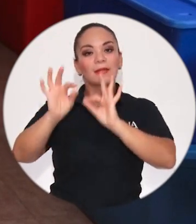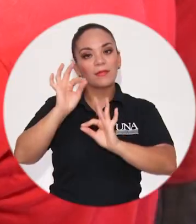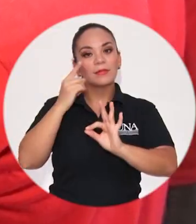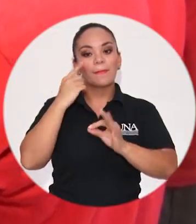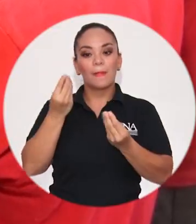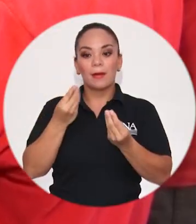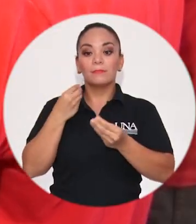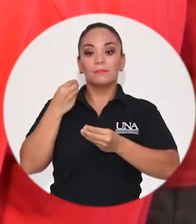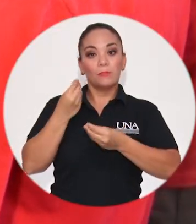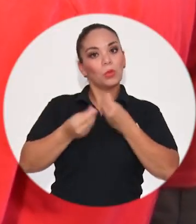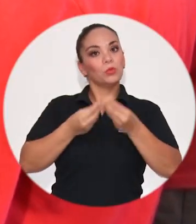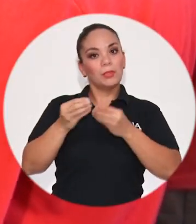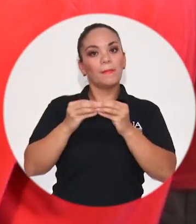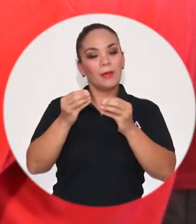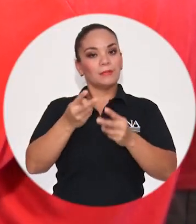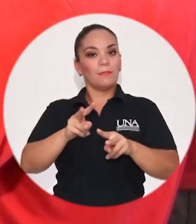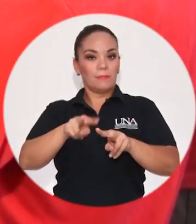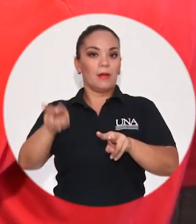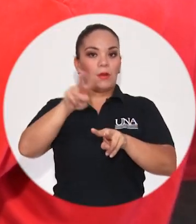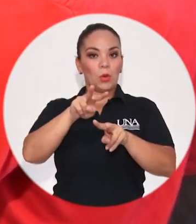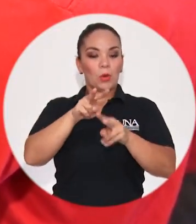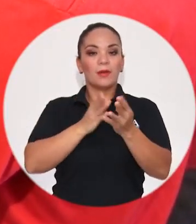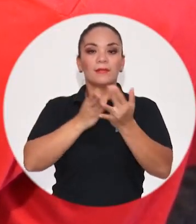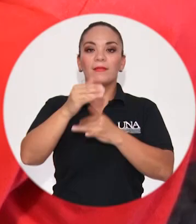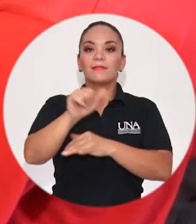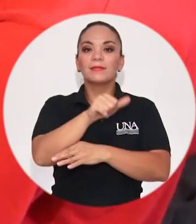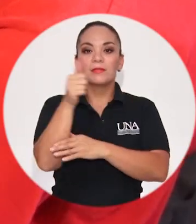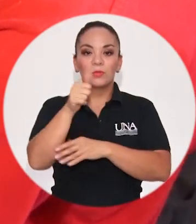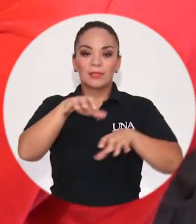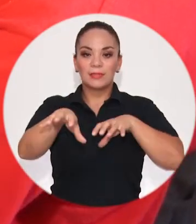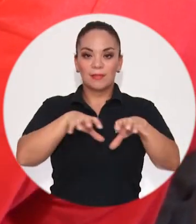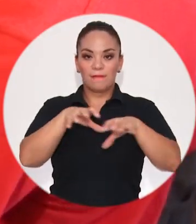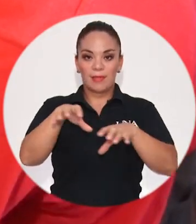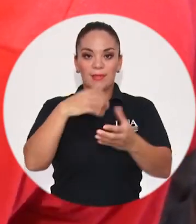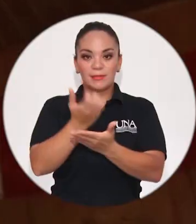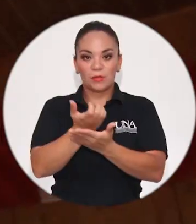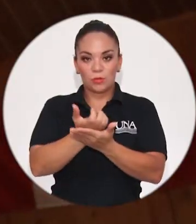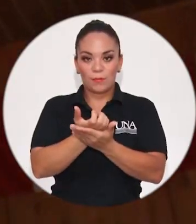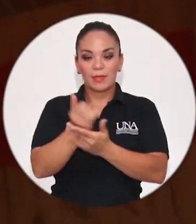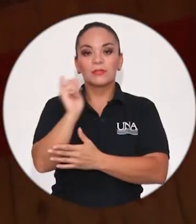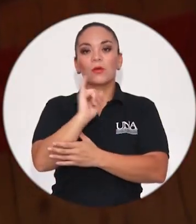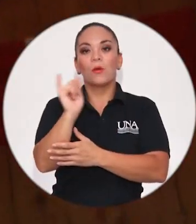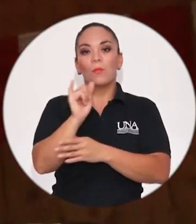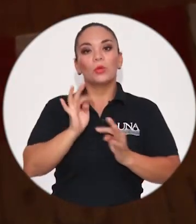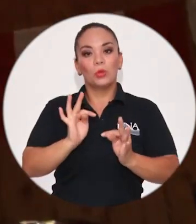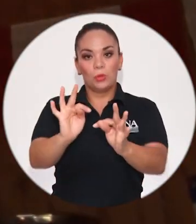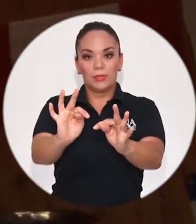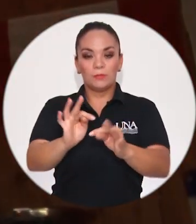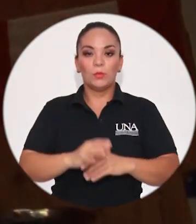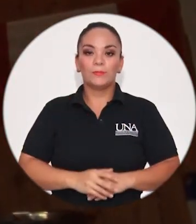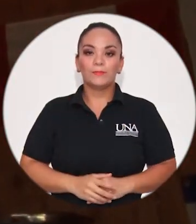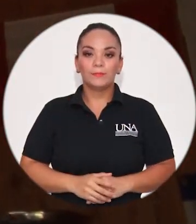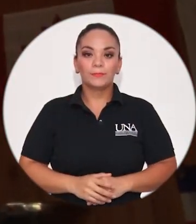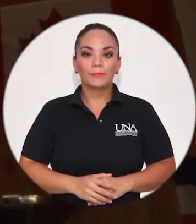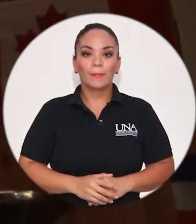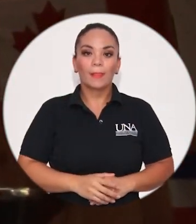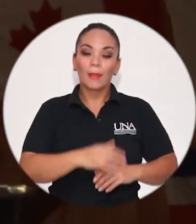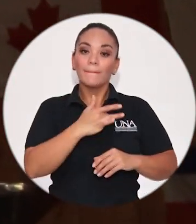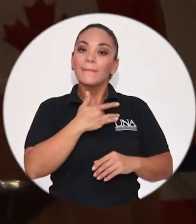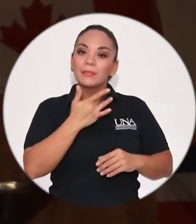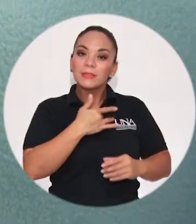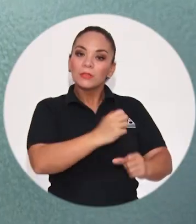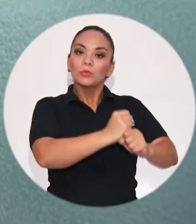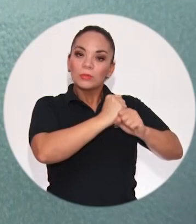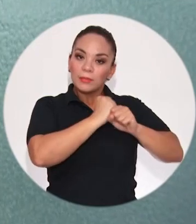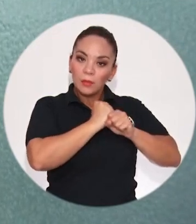tal, industrializarlo y exportarlo como Terra Azul y que sea únicamente aquel café con las características